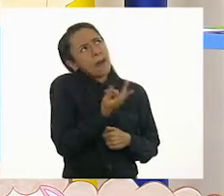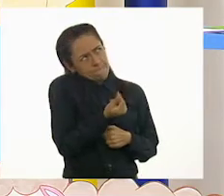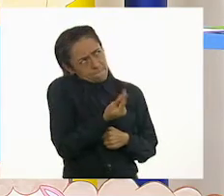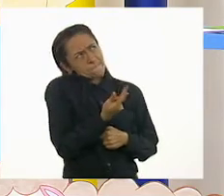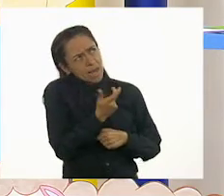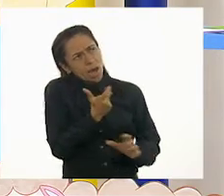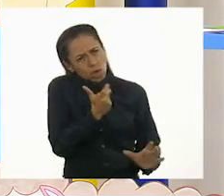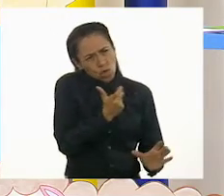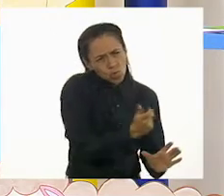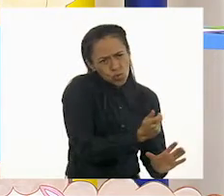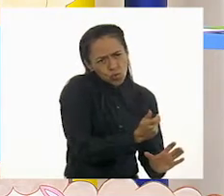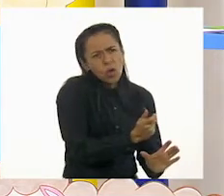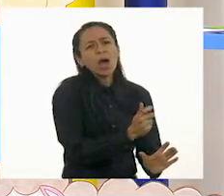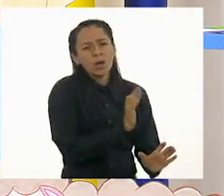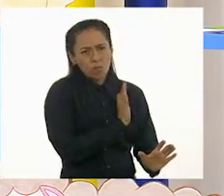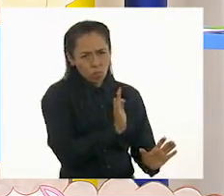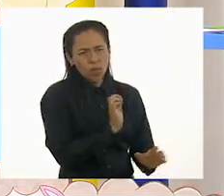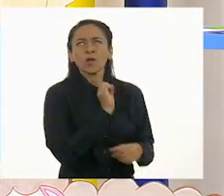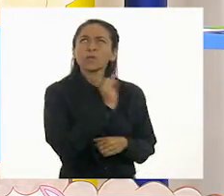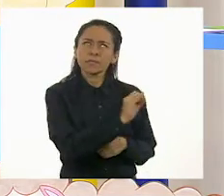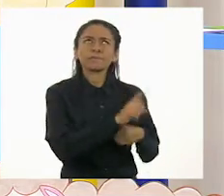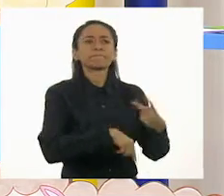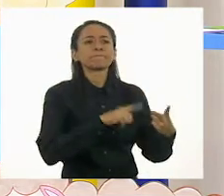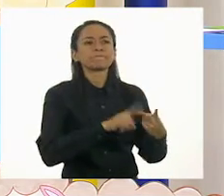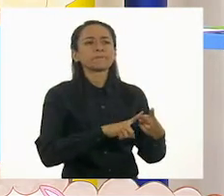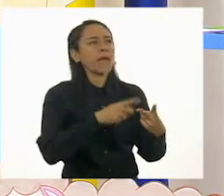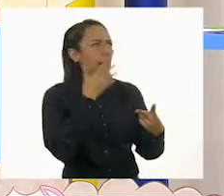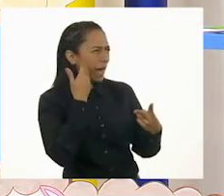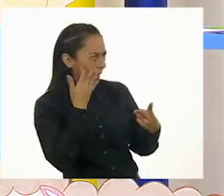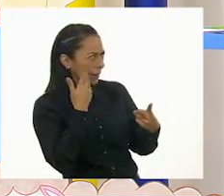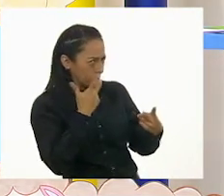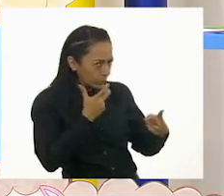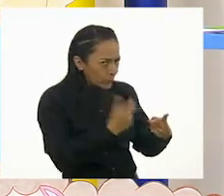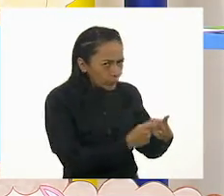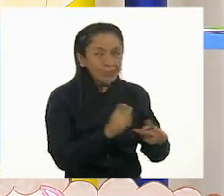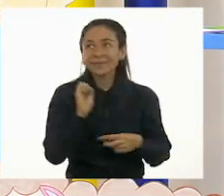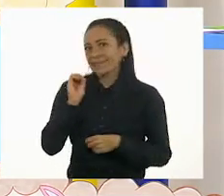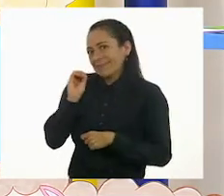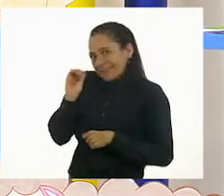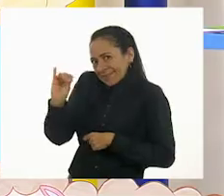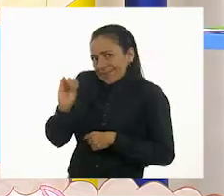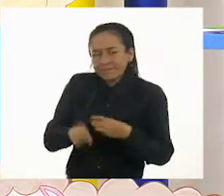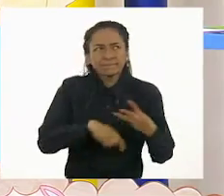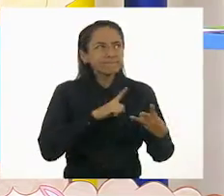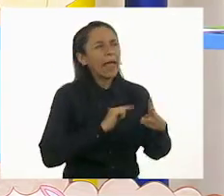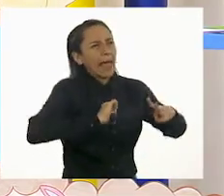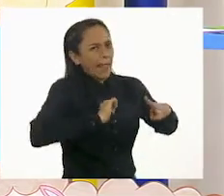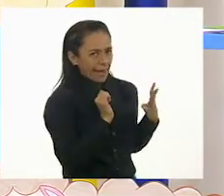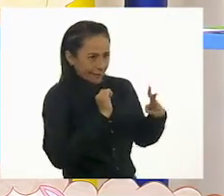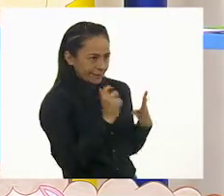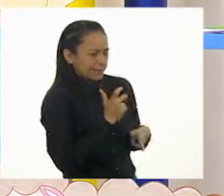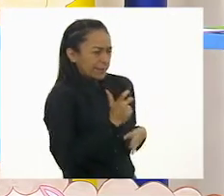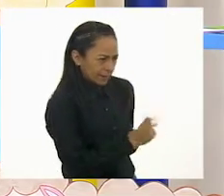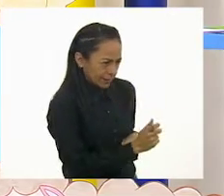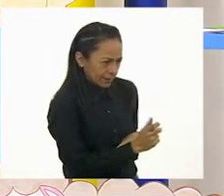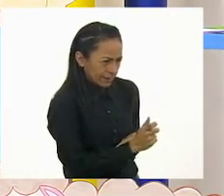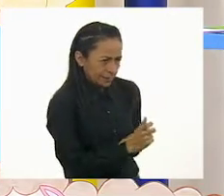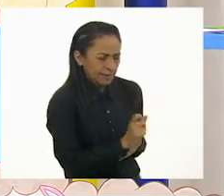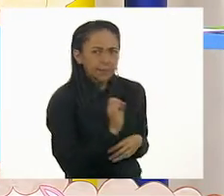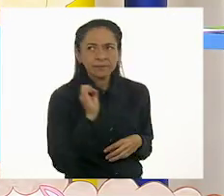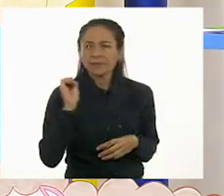Sí. ¿Puedo vacunar a un gato? Sí. ¿Puedo vacunar a una gallina? Sí. Sí.